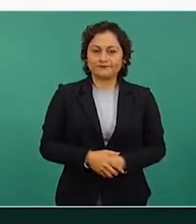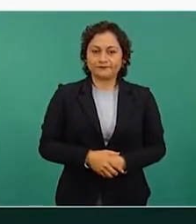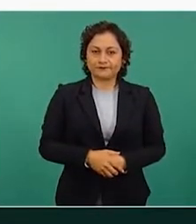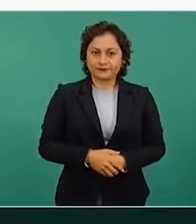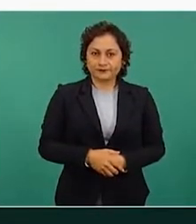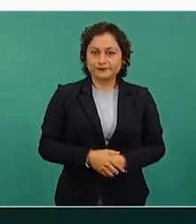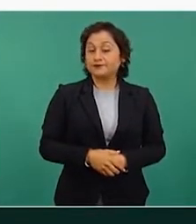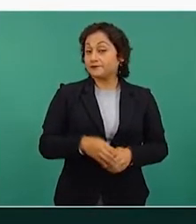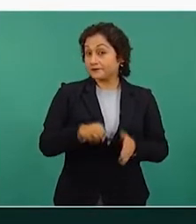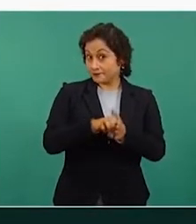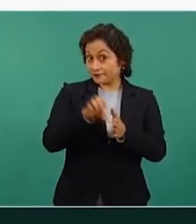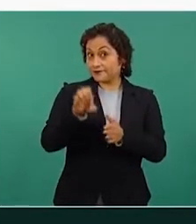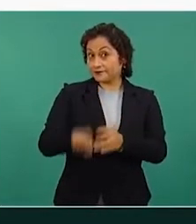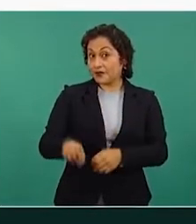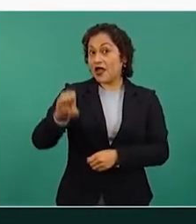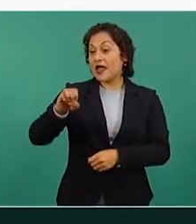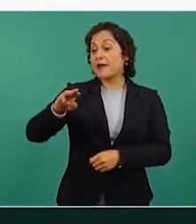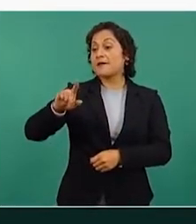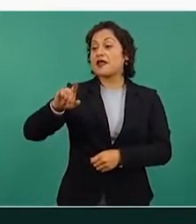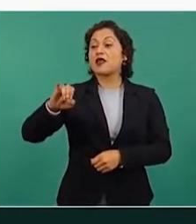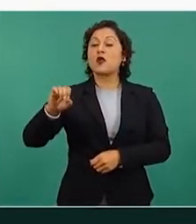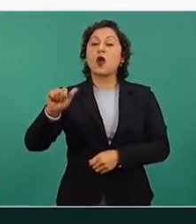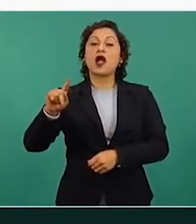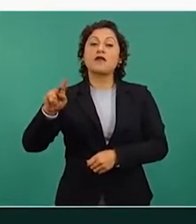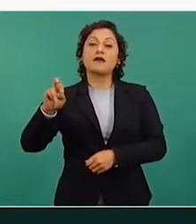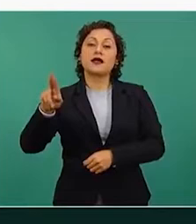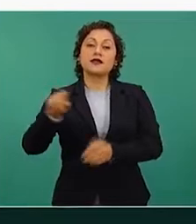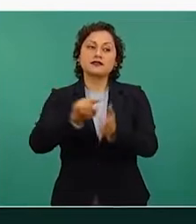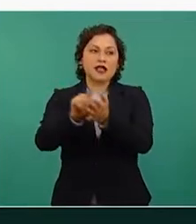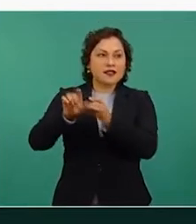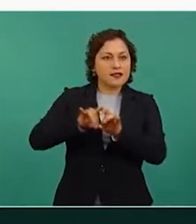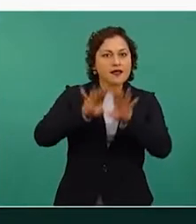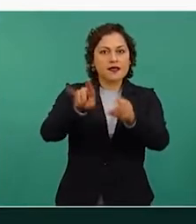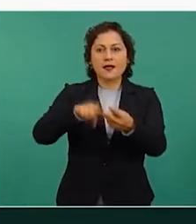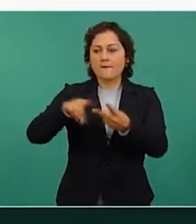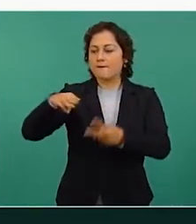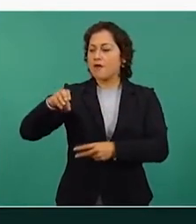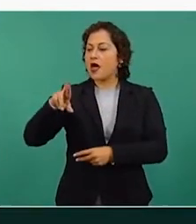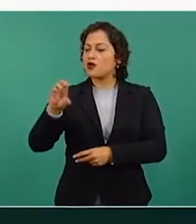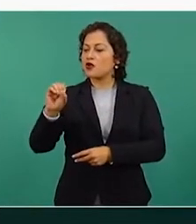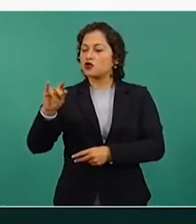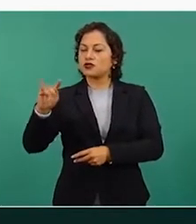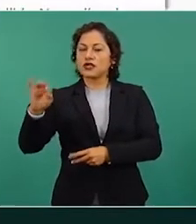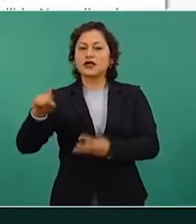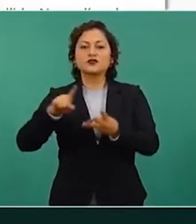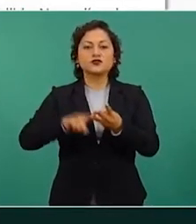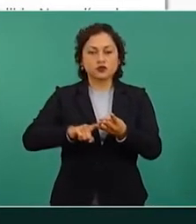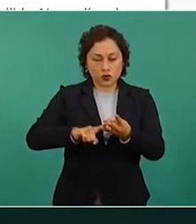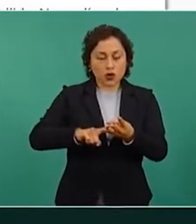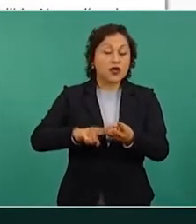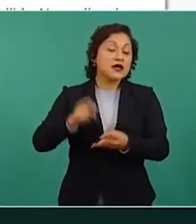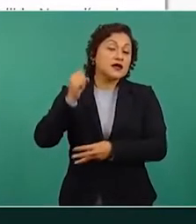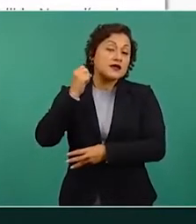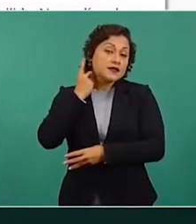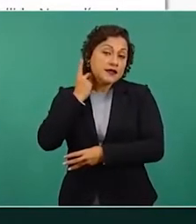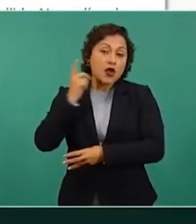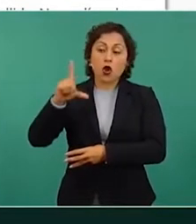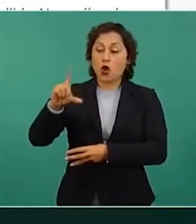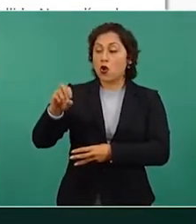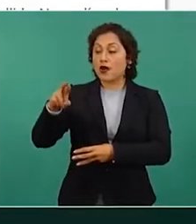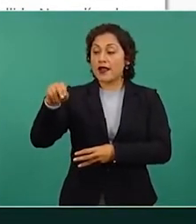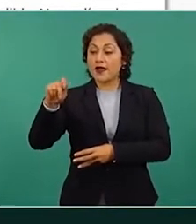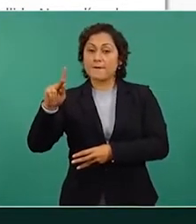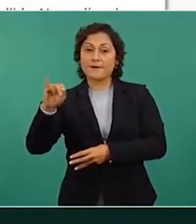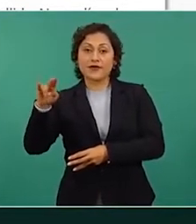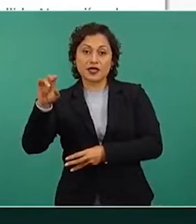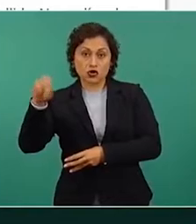Es el caso de Emilio Álvarez y Casa, Mario de Constanzo y la legisladora Lorena Piñón. A